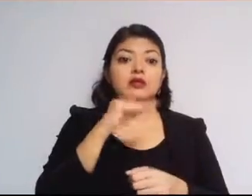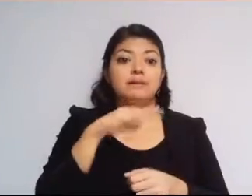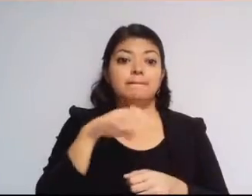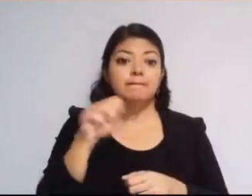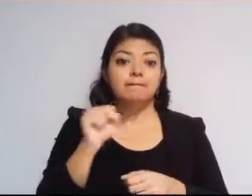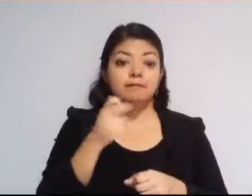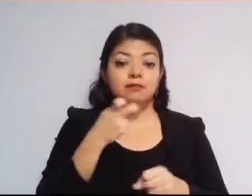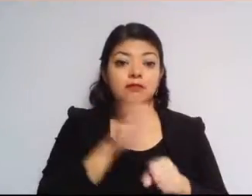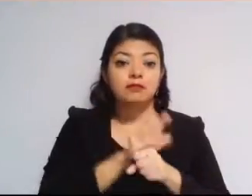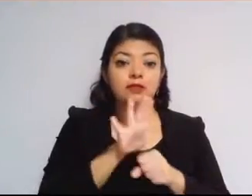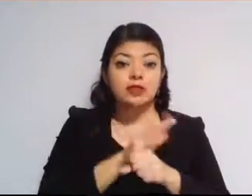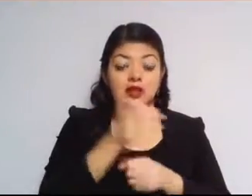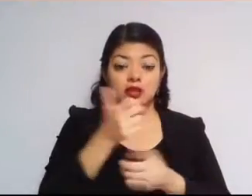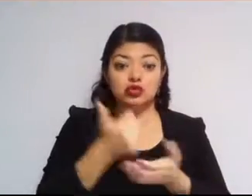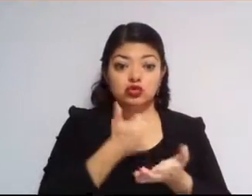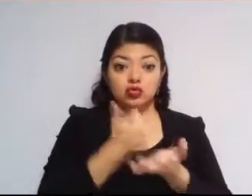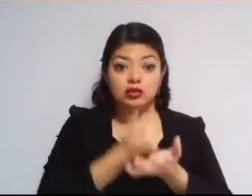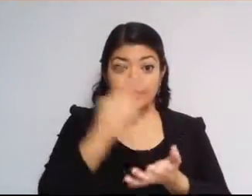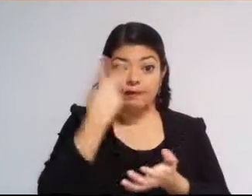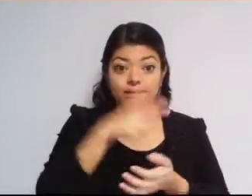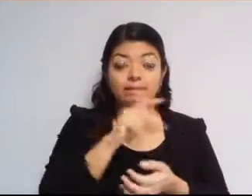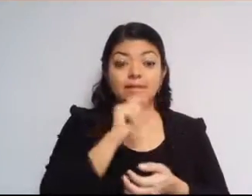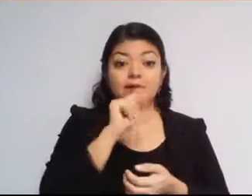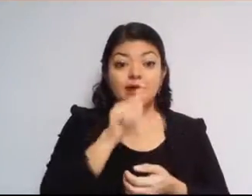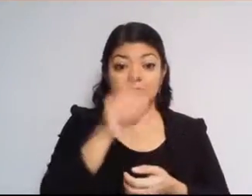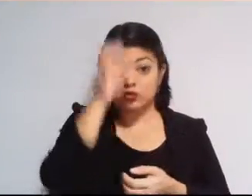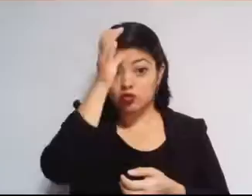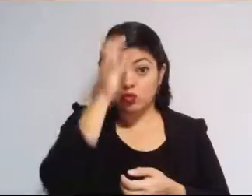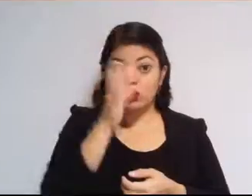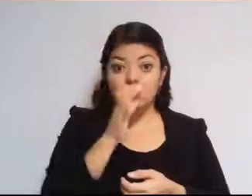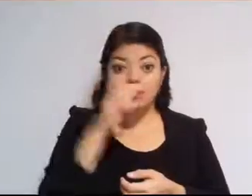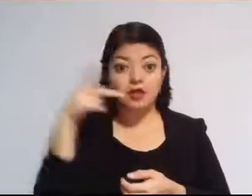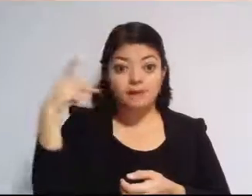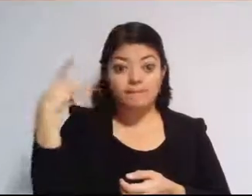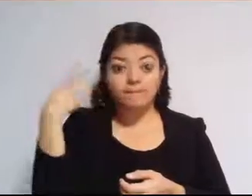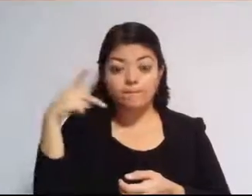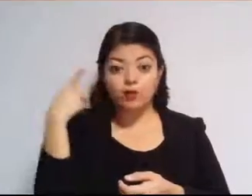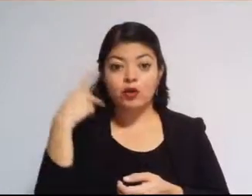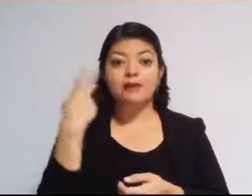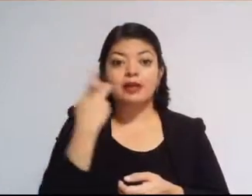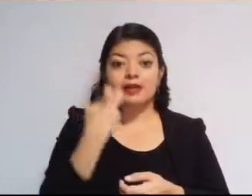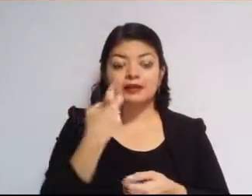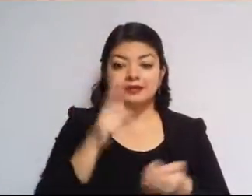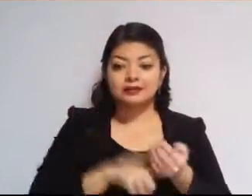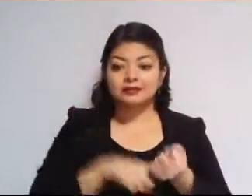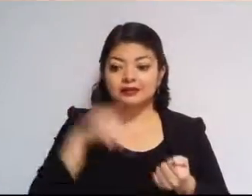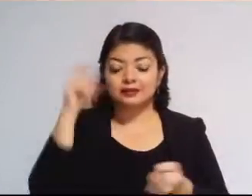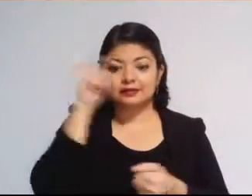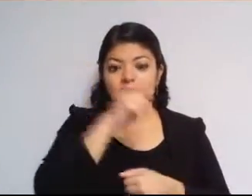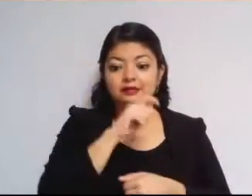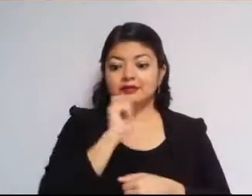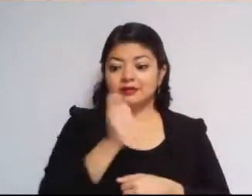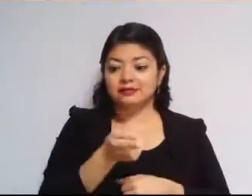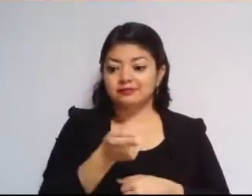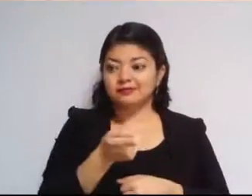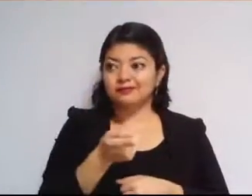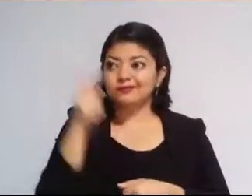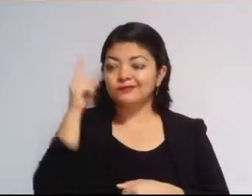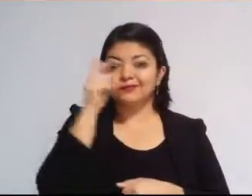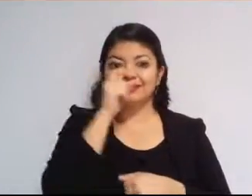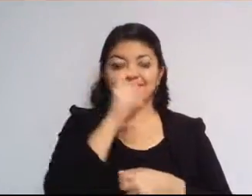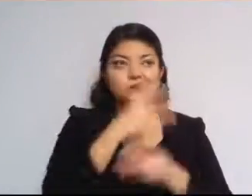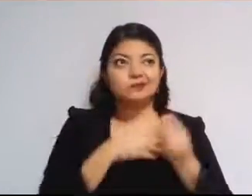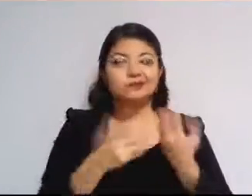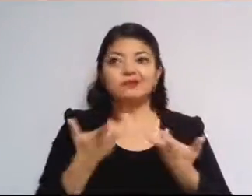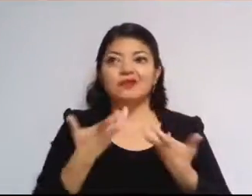en la Ciudad de México, Jalisco, Coahuila y Puebla, esta situación por demás desalentadora, porque nos